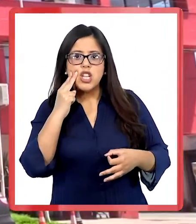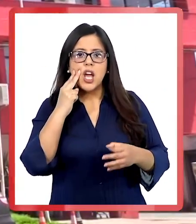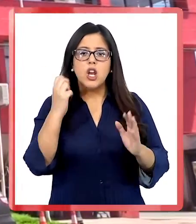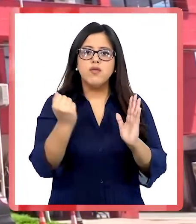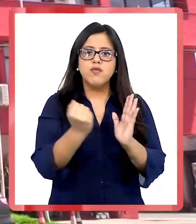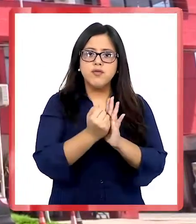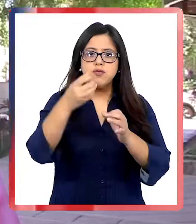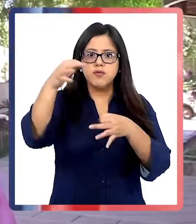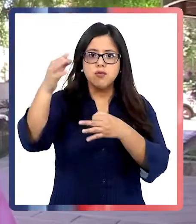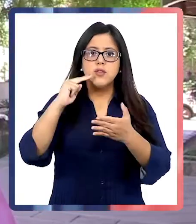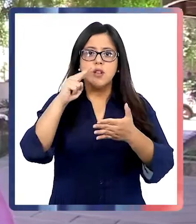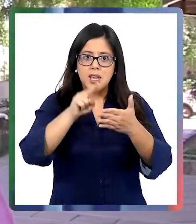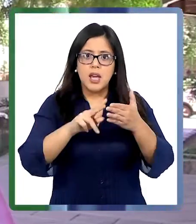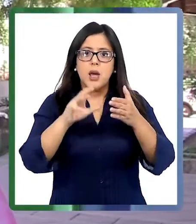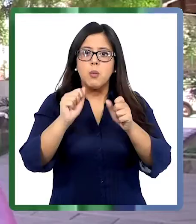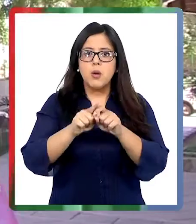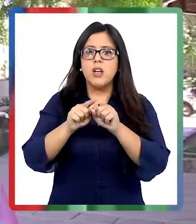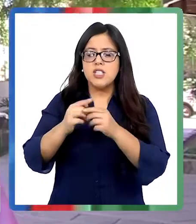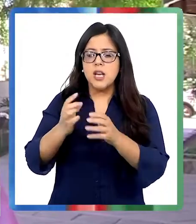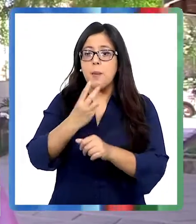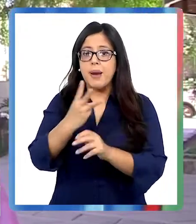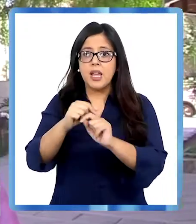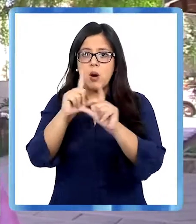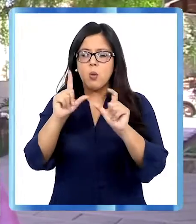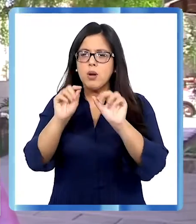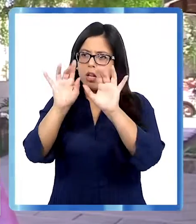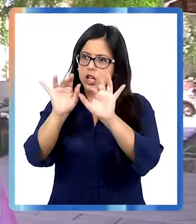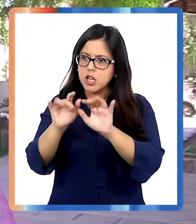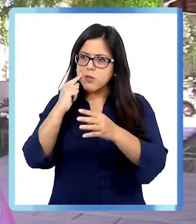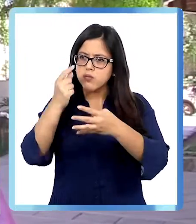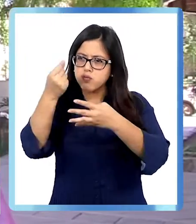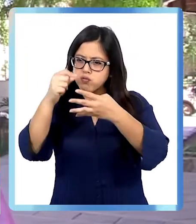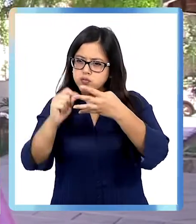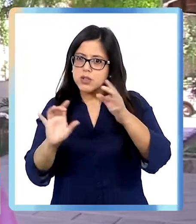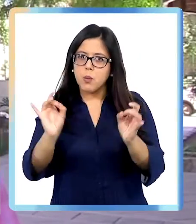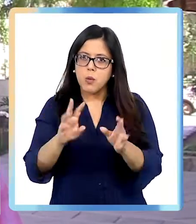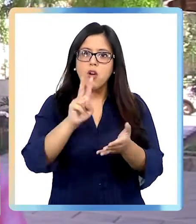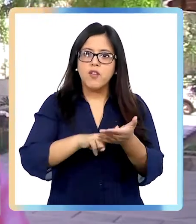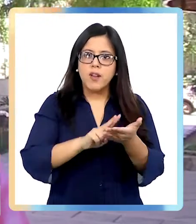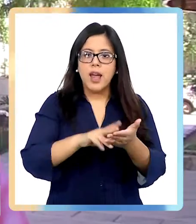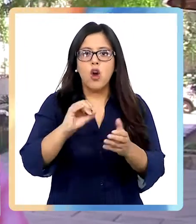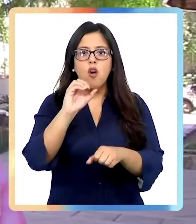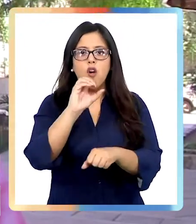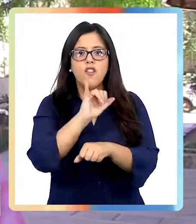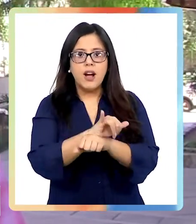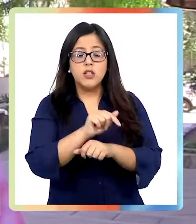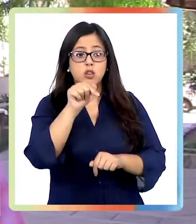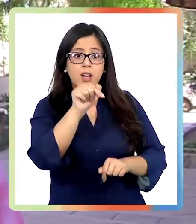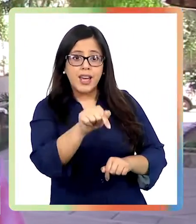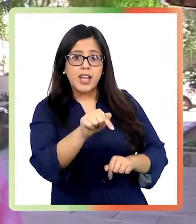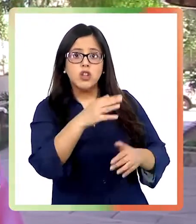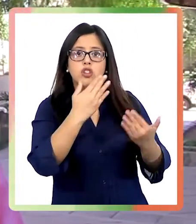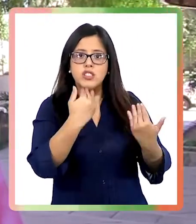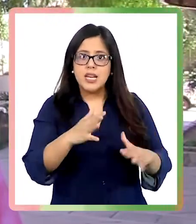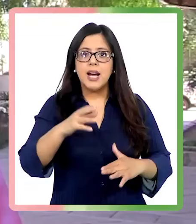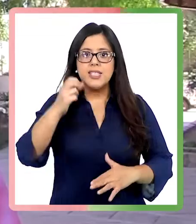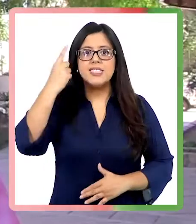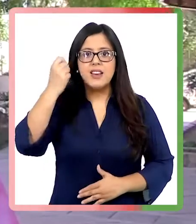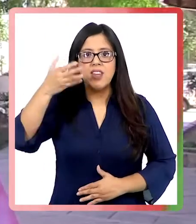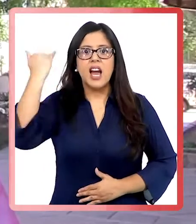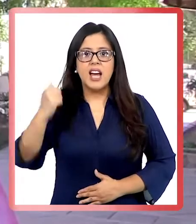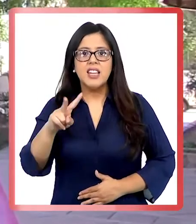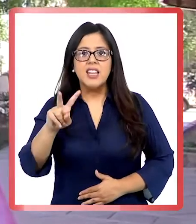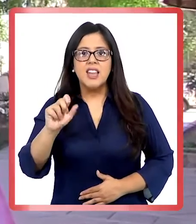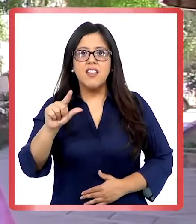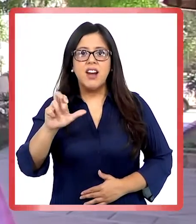títulos universitarios porque también para las licitaciones llegan muchos certificados de impuesto interno, por ejemplo, que eso perfectamente se pueden ir verificando